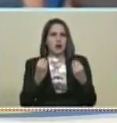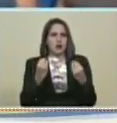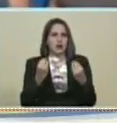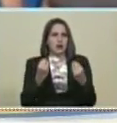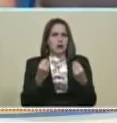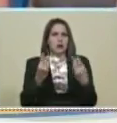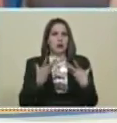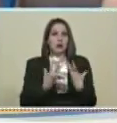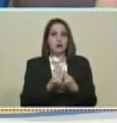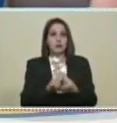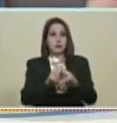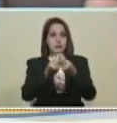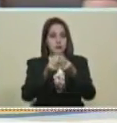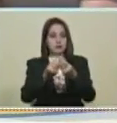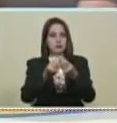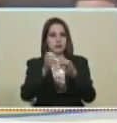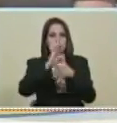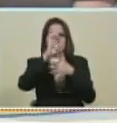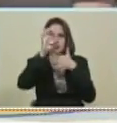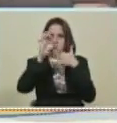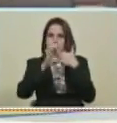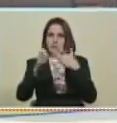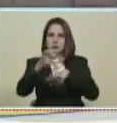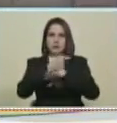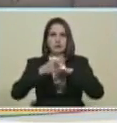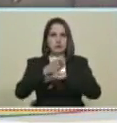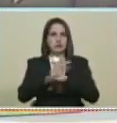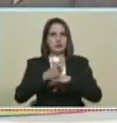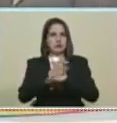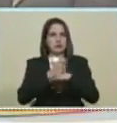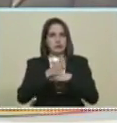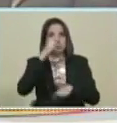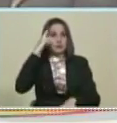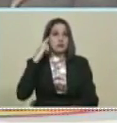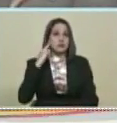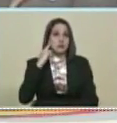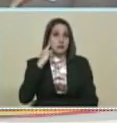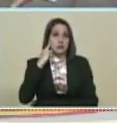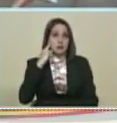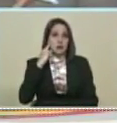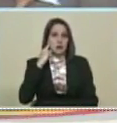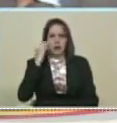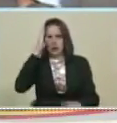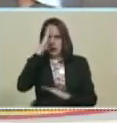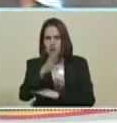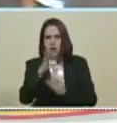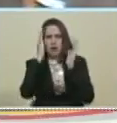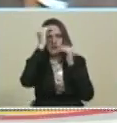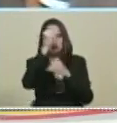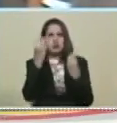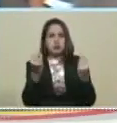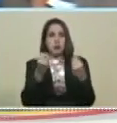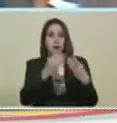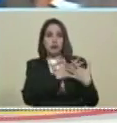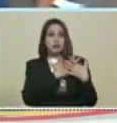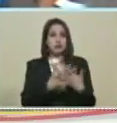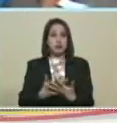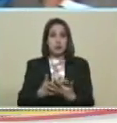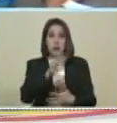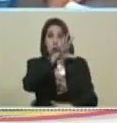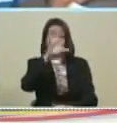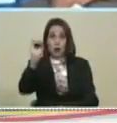En concreto Esa estrategia De nuestro gobierno Bolivariano De artillería Concentrada Para garantizar Esos 50